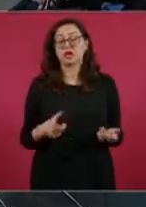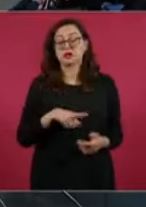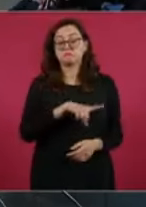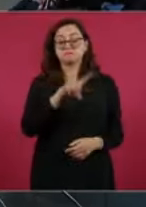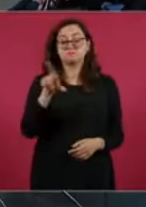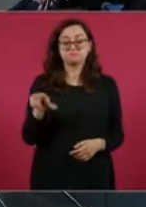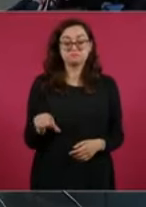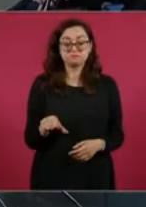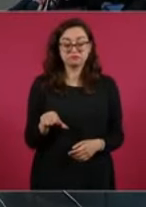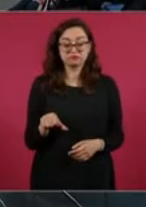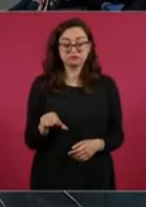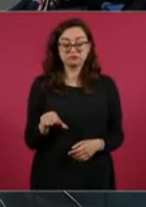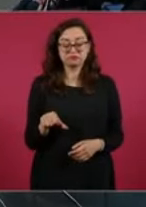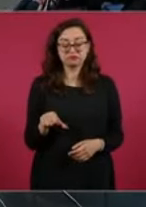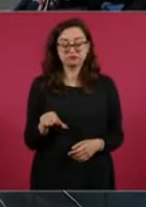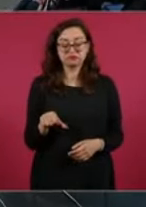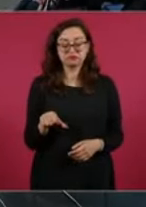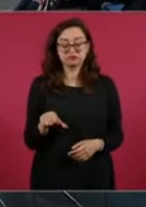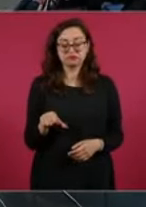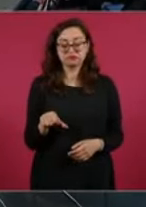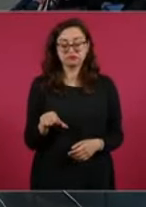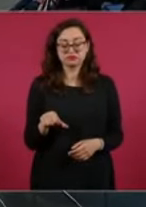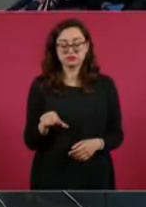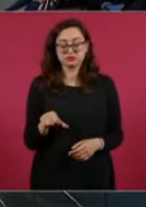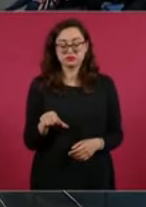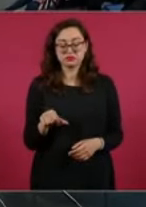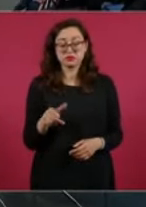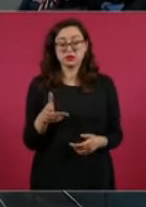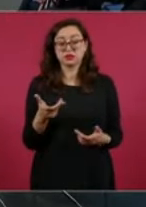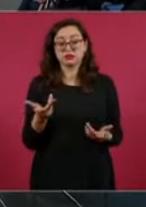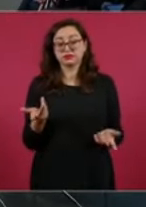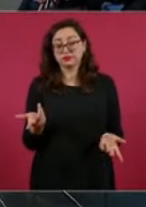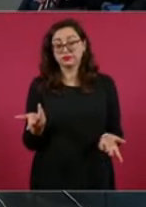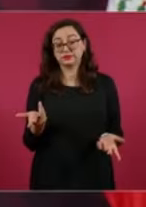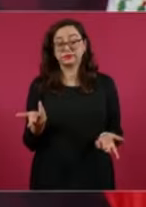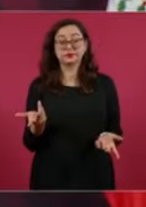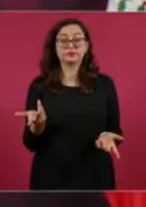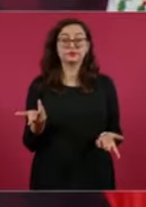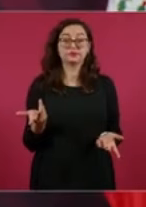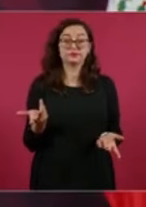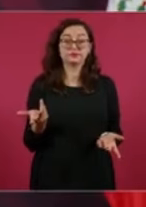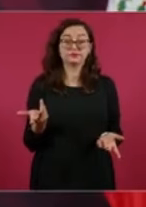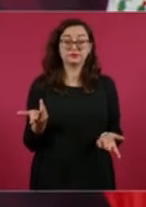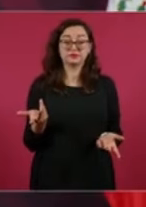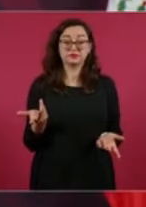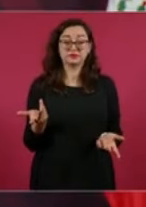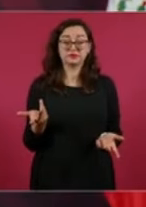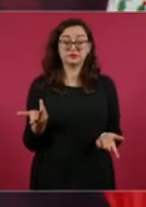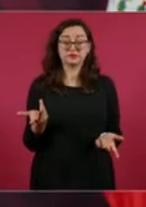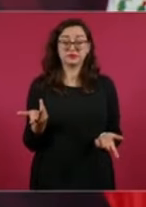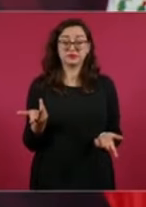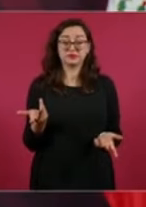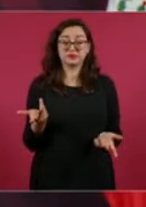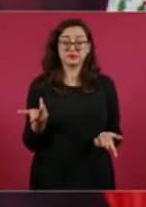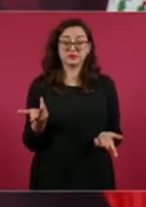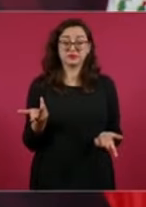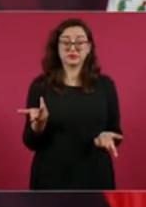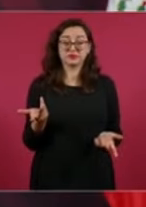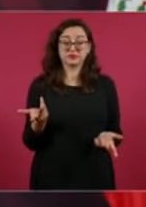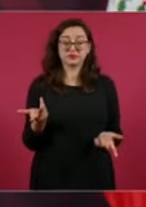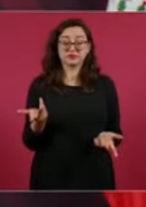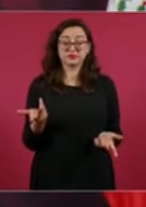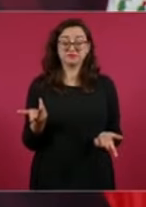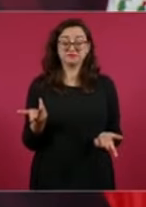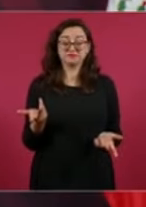en donde ellos,